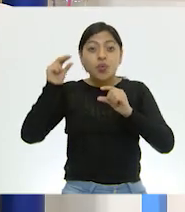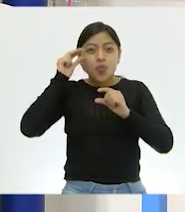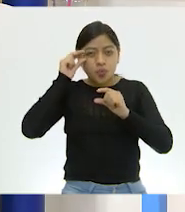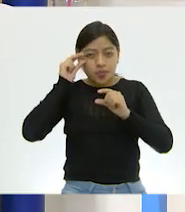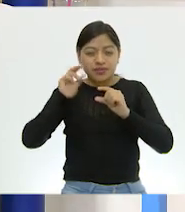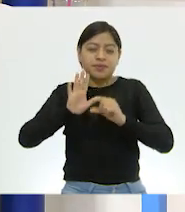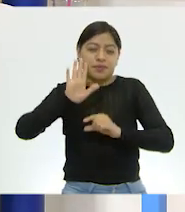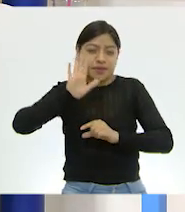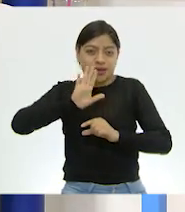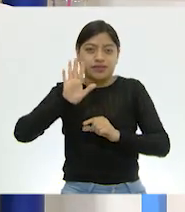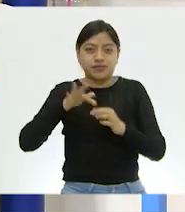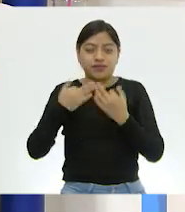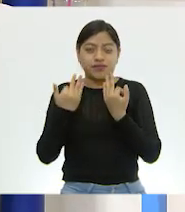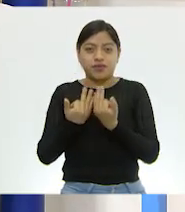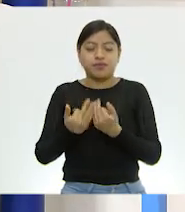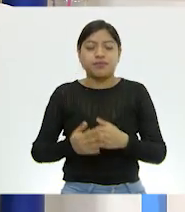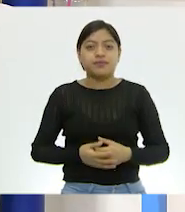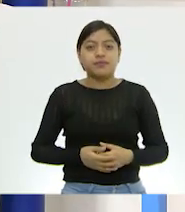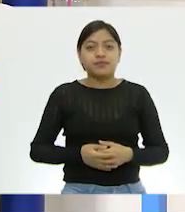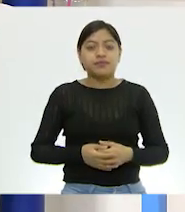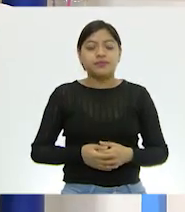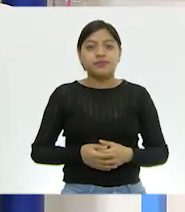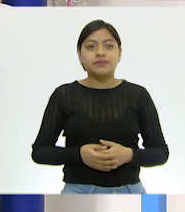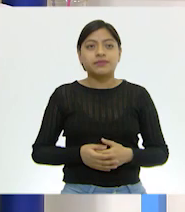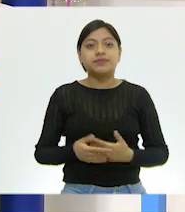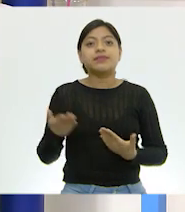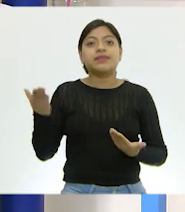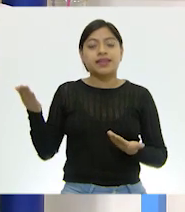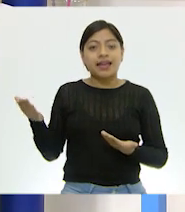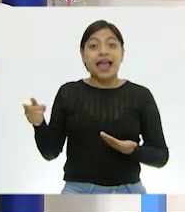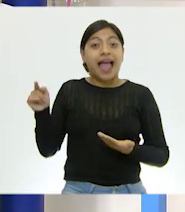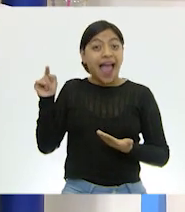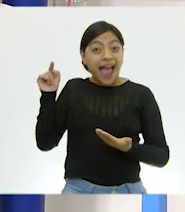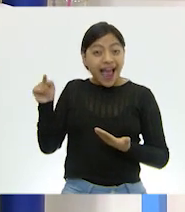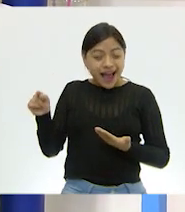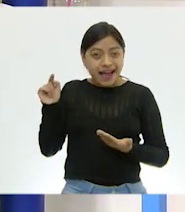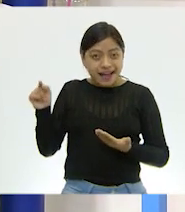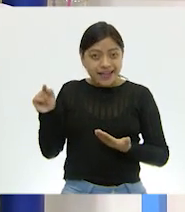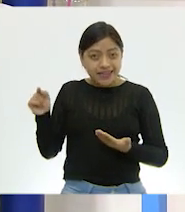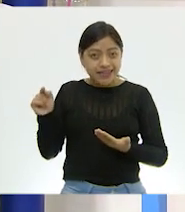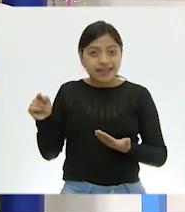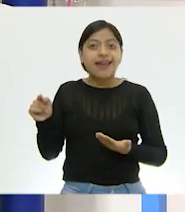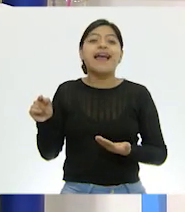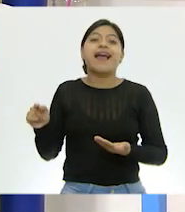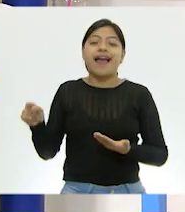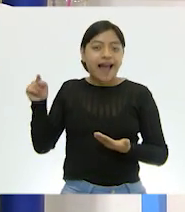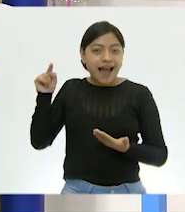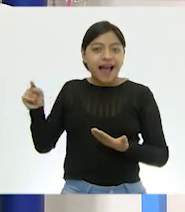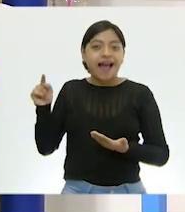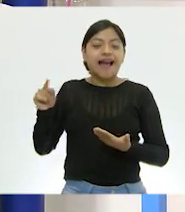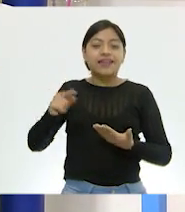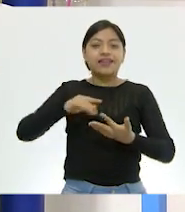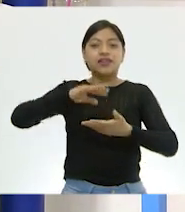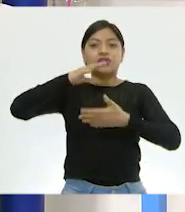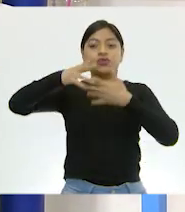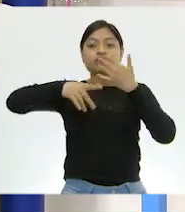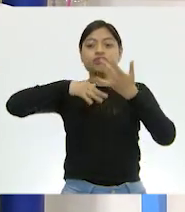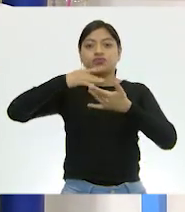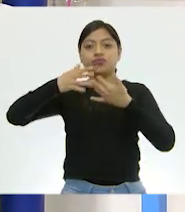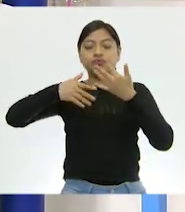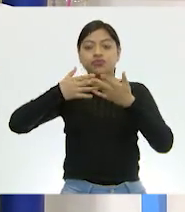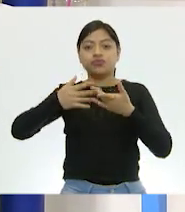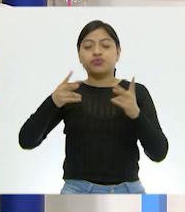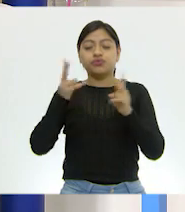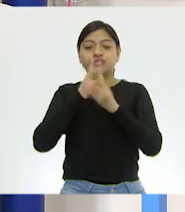uvas. Y de aquí es, ahí es donde exactamente sucede el intercambio de gases. De aquí